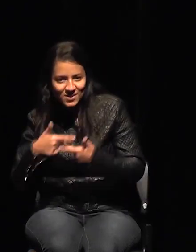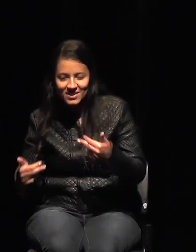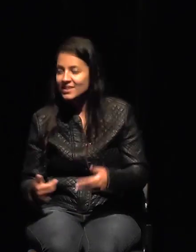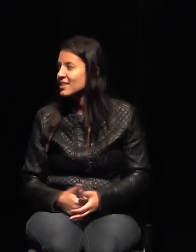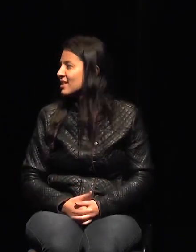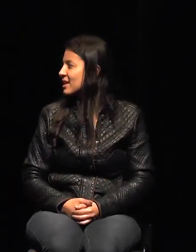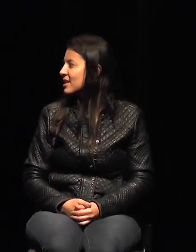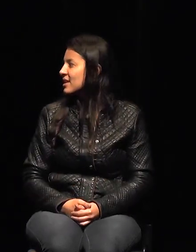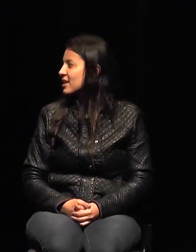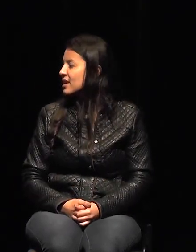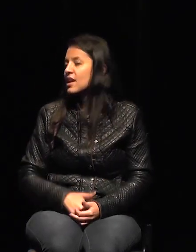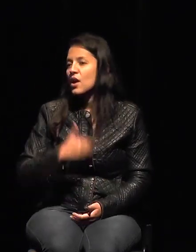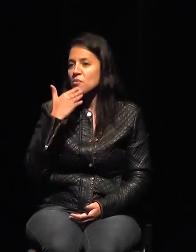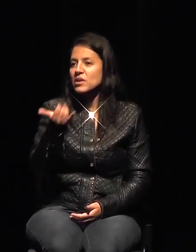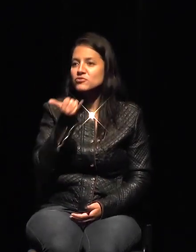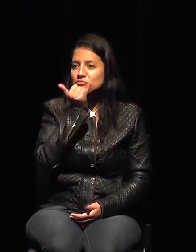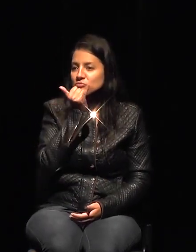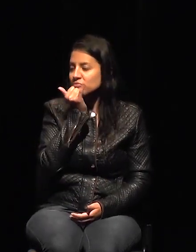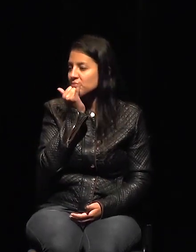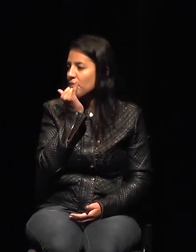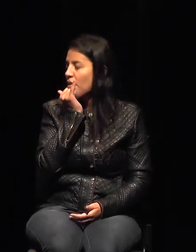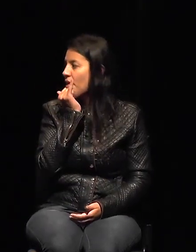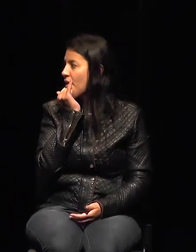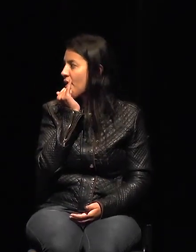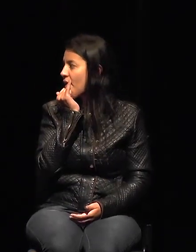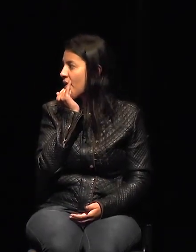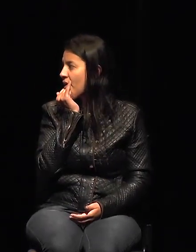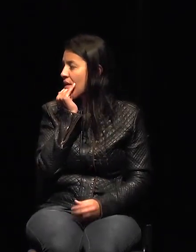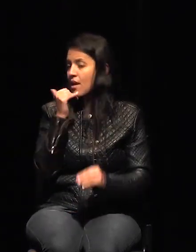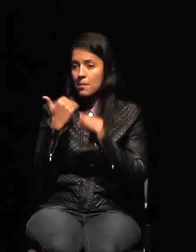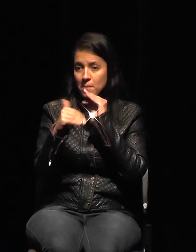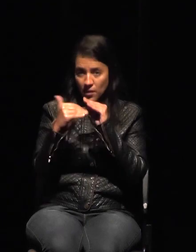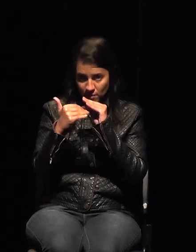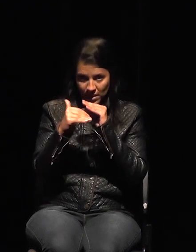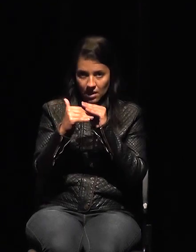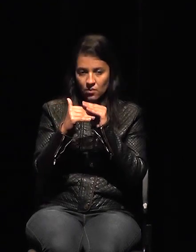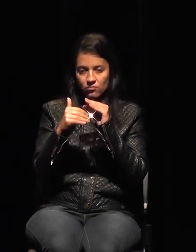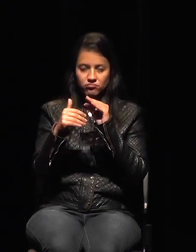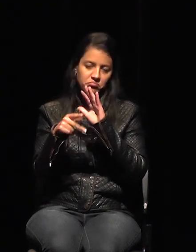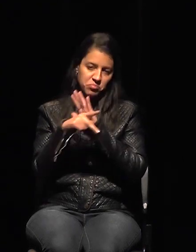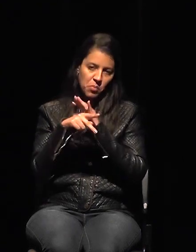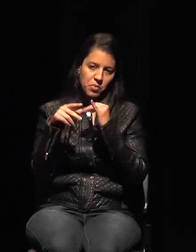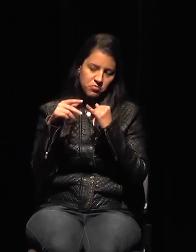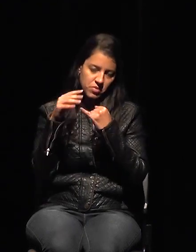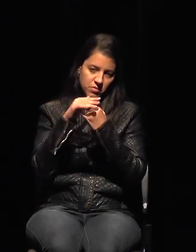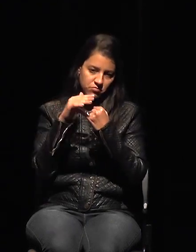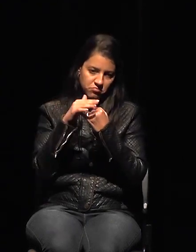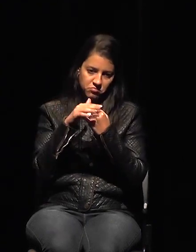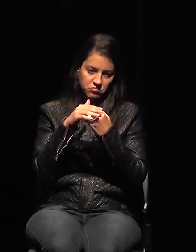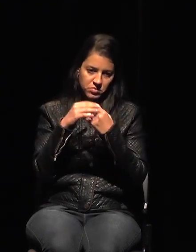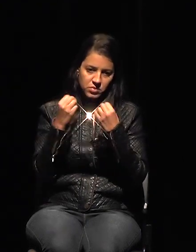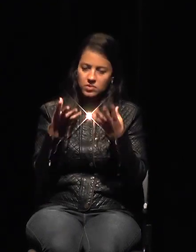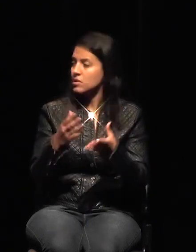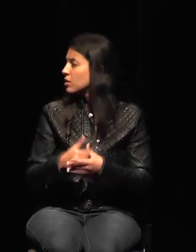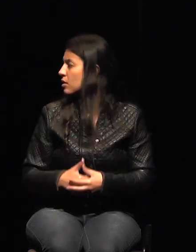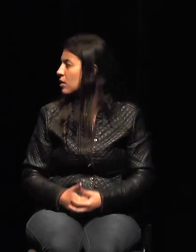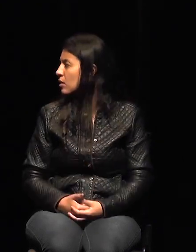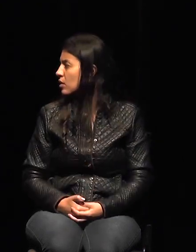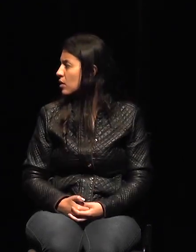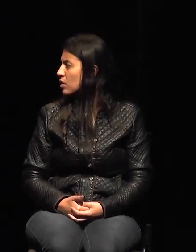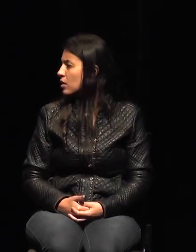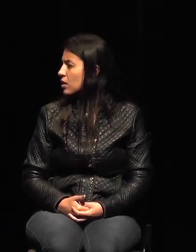No puse mi correo institucional, pero me gustaría dejar mi información de contacto.